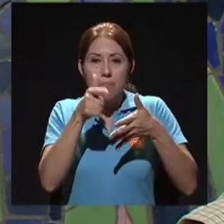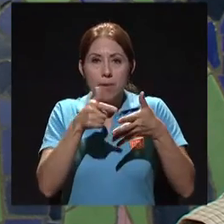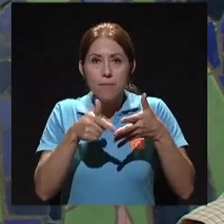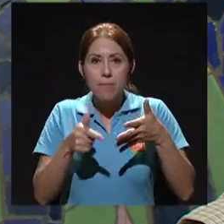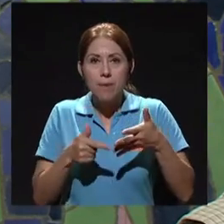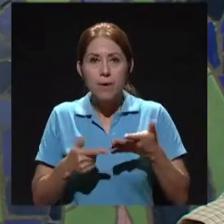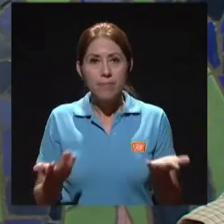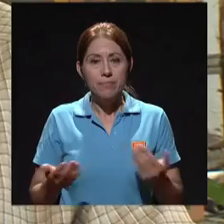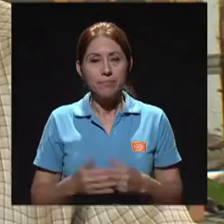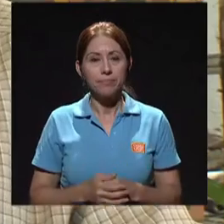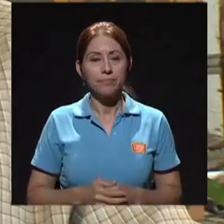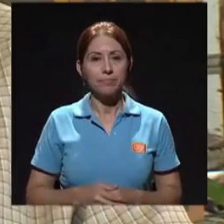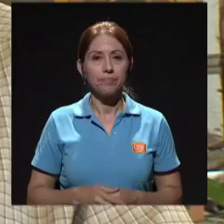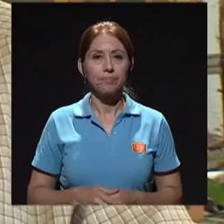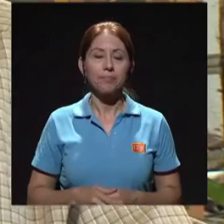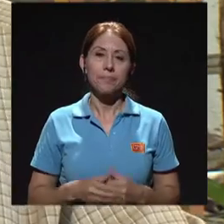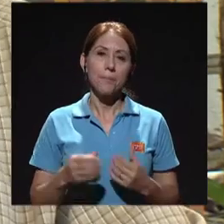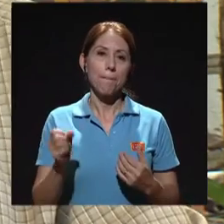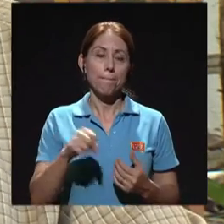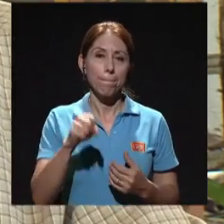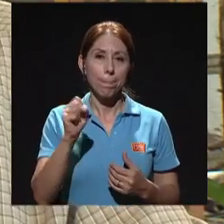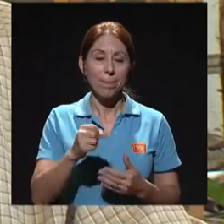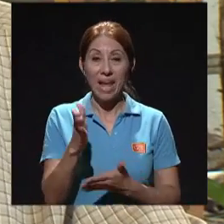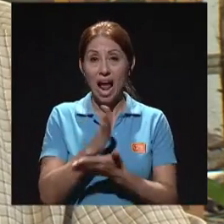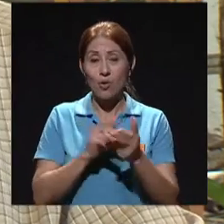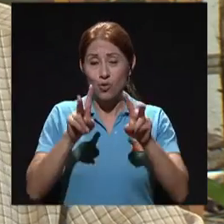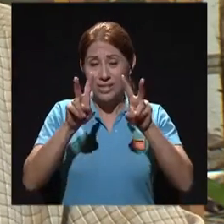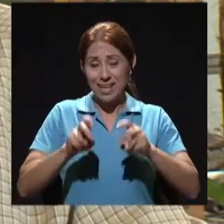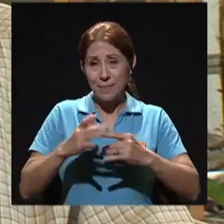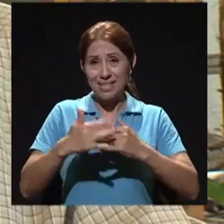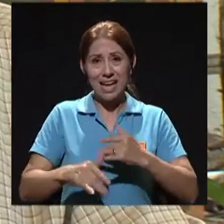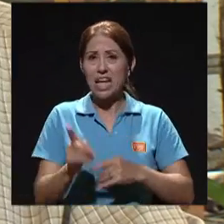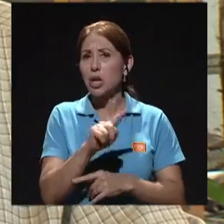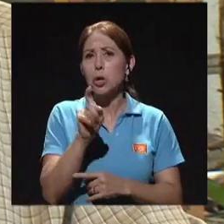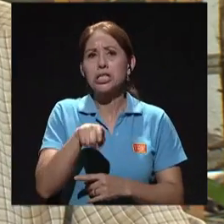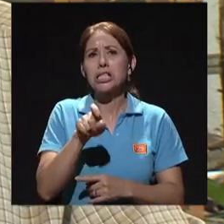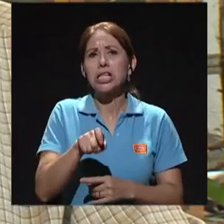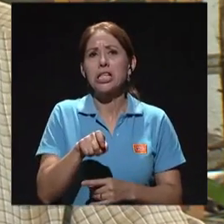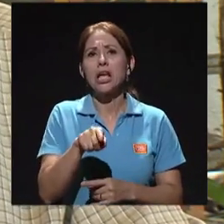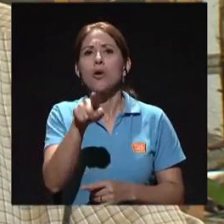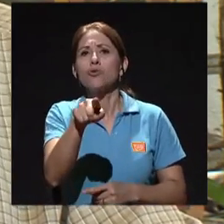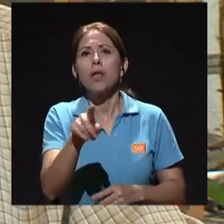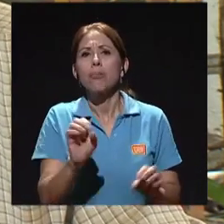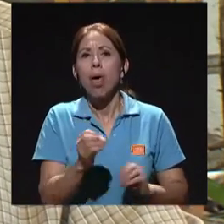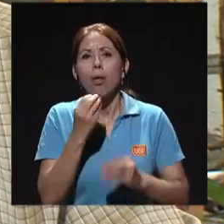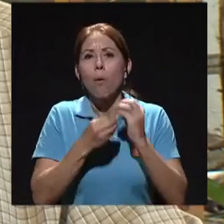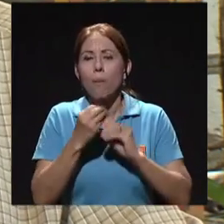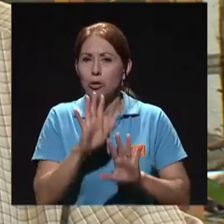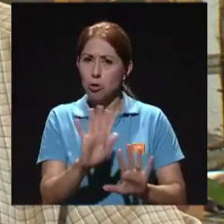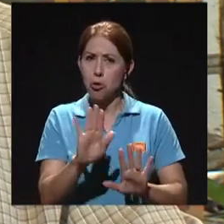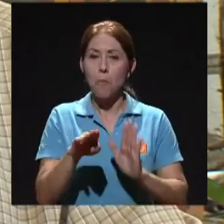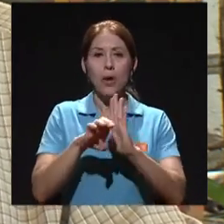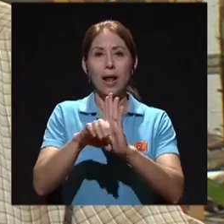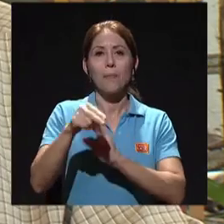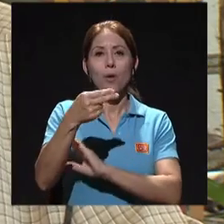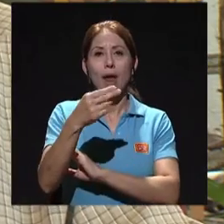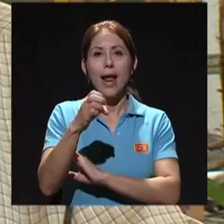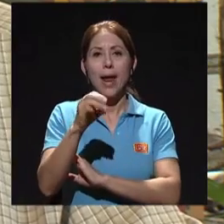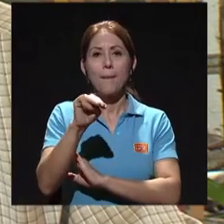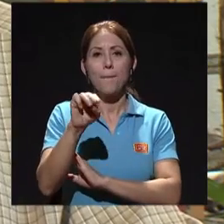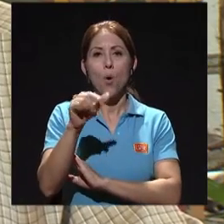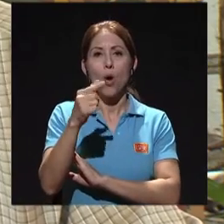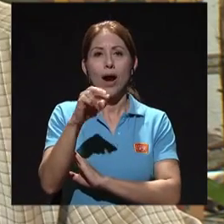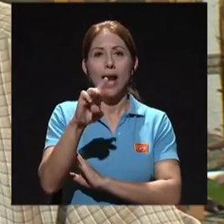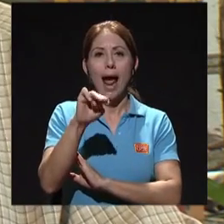estas indicaciones? Sí, bueno, los, hay exámenes que no necesitan ayunas. Por ejemplo, un hemograma, o para ver la